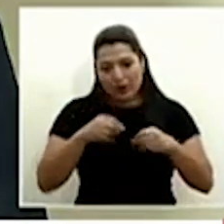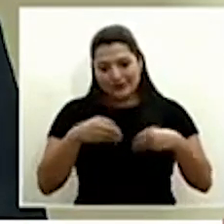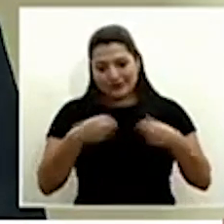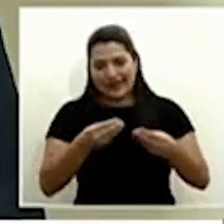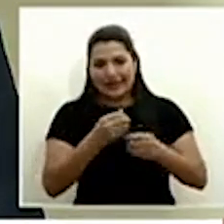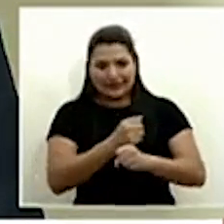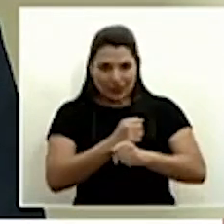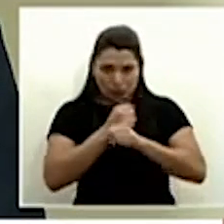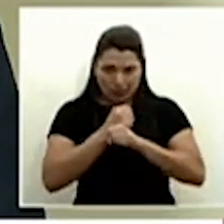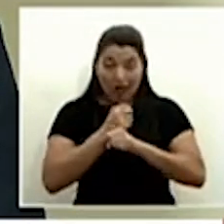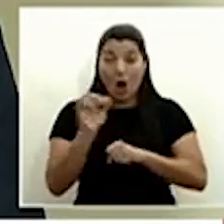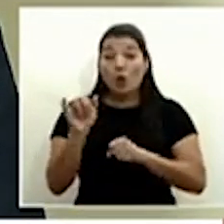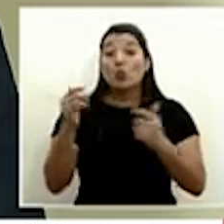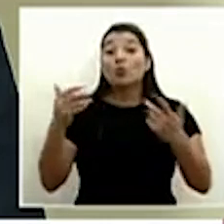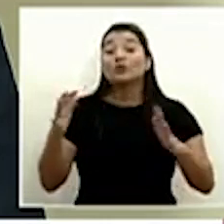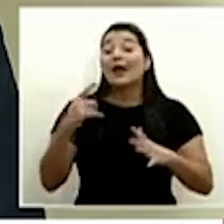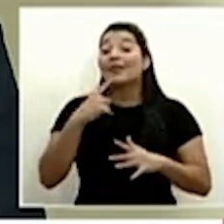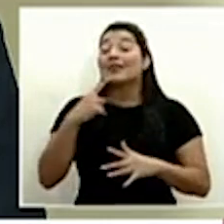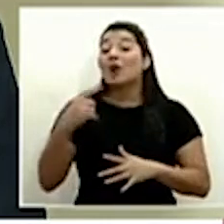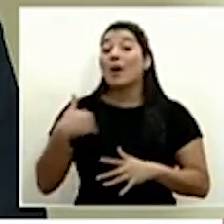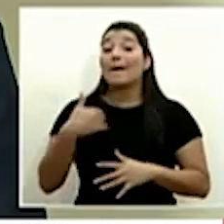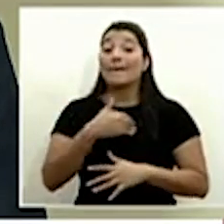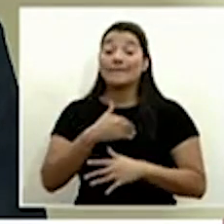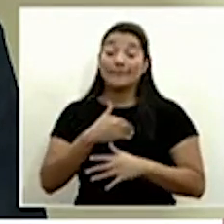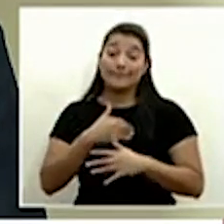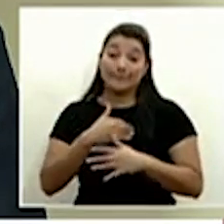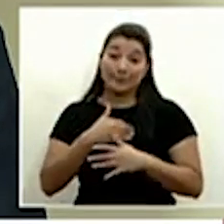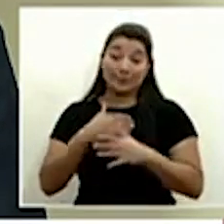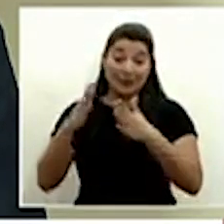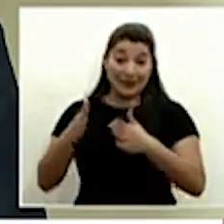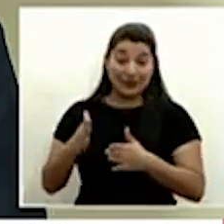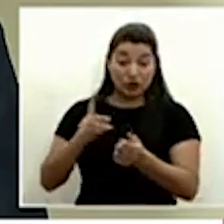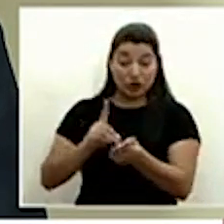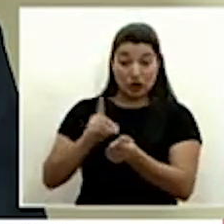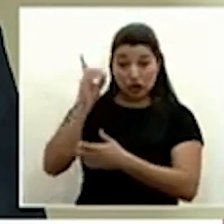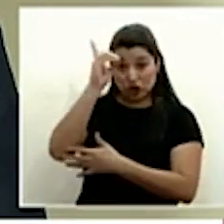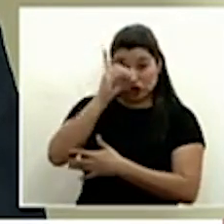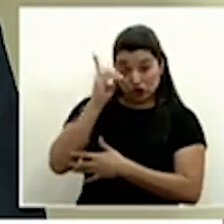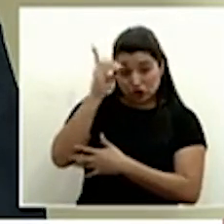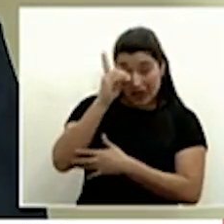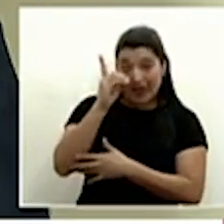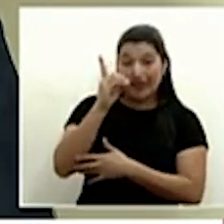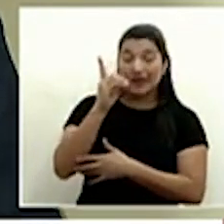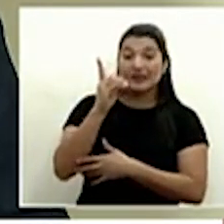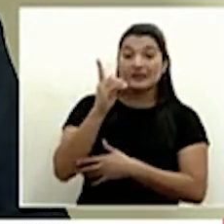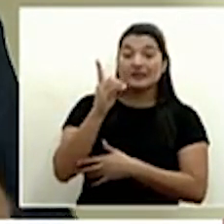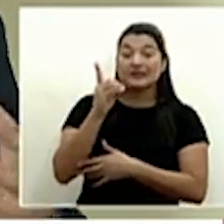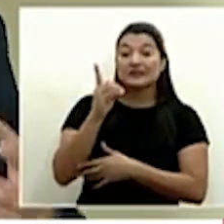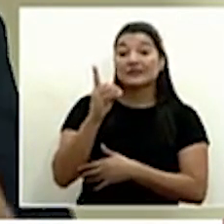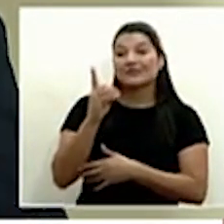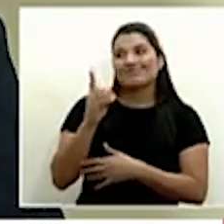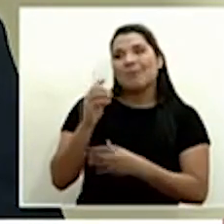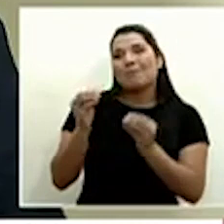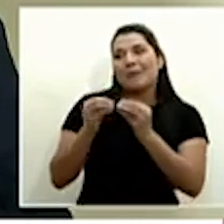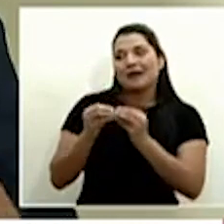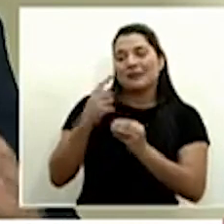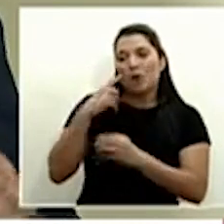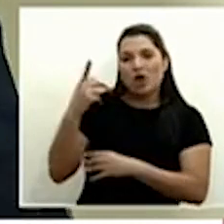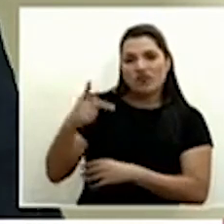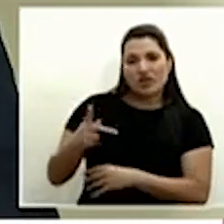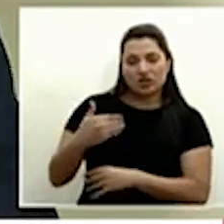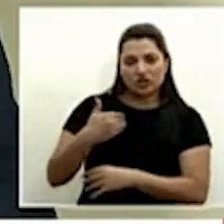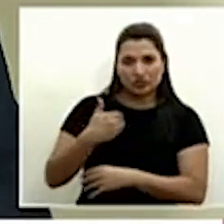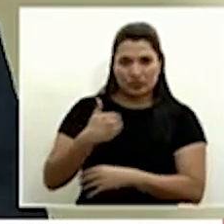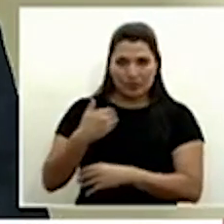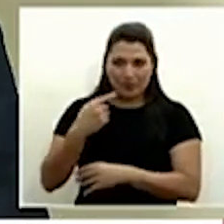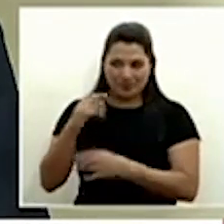Salas las circunstancias e incluso la pregunta que usted le hacía que tenemos con el vecino país quisiéramos tener eso quisiéramos